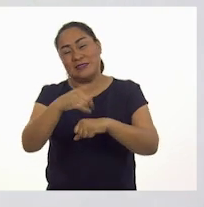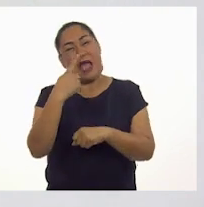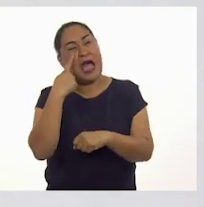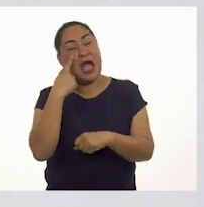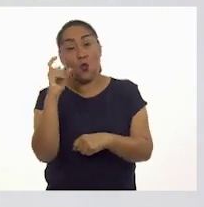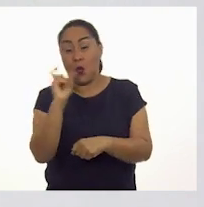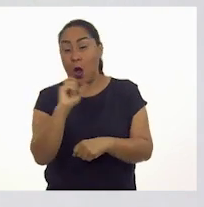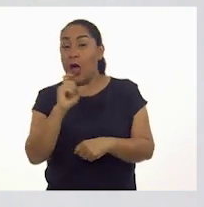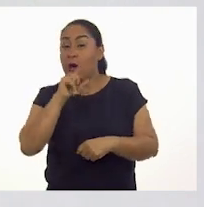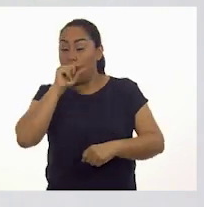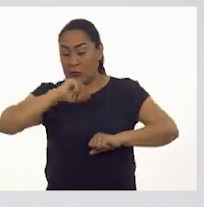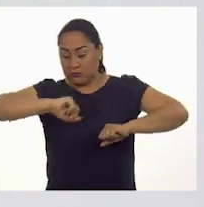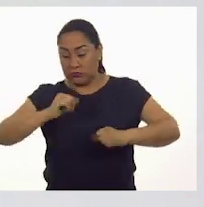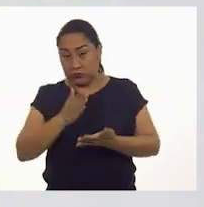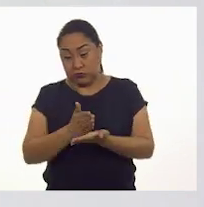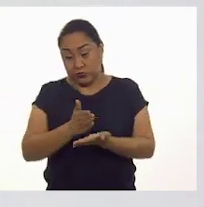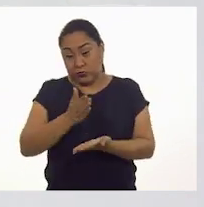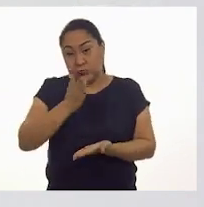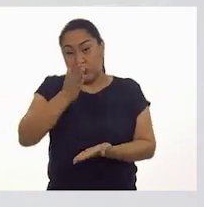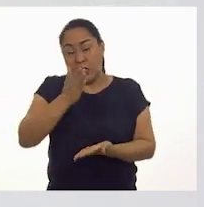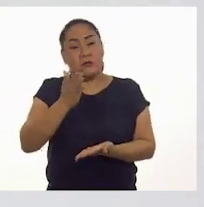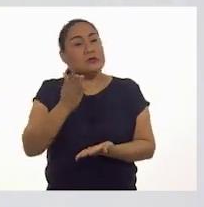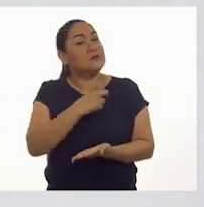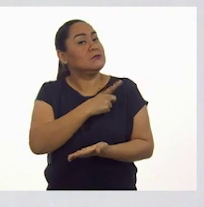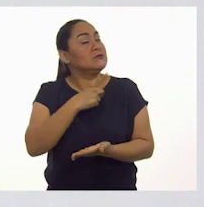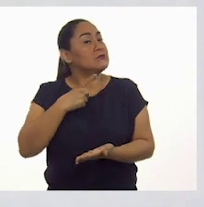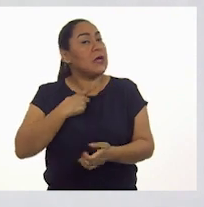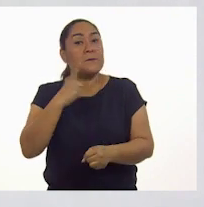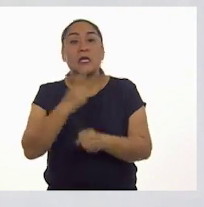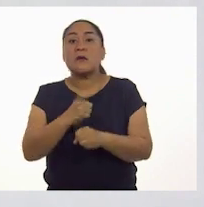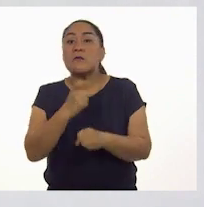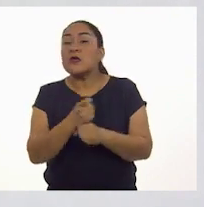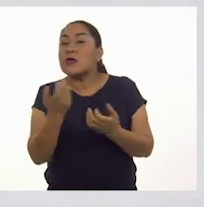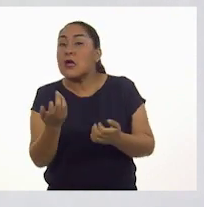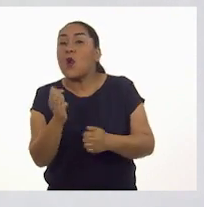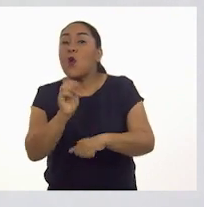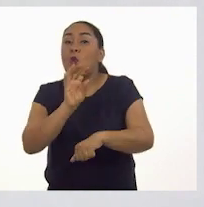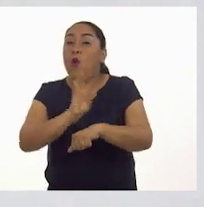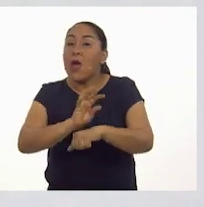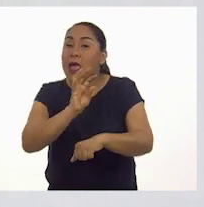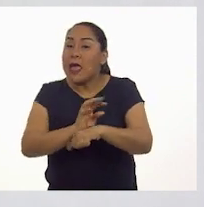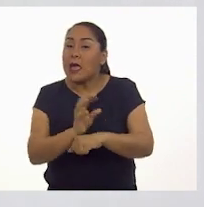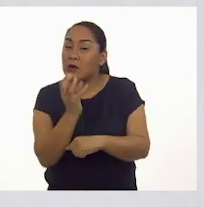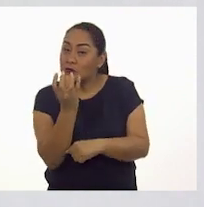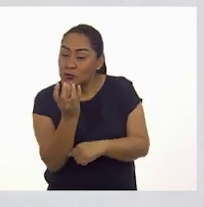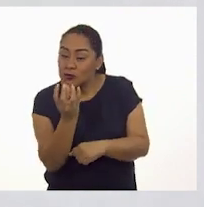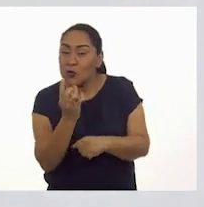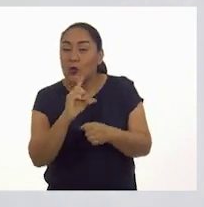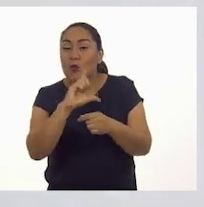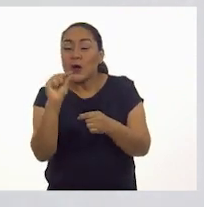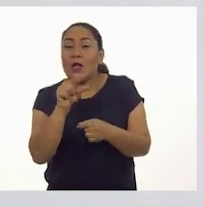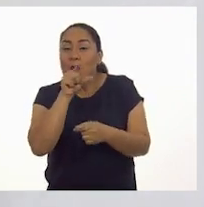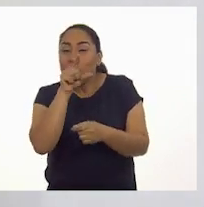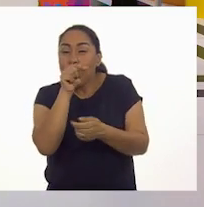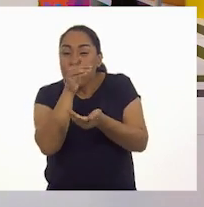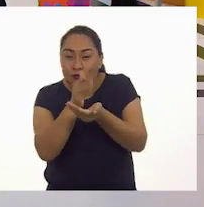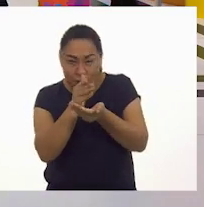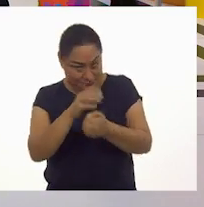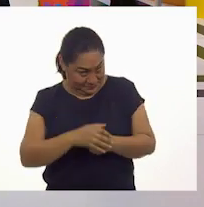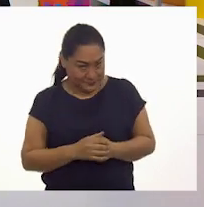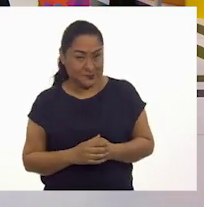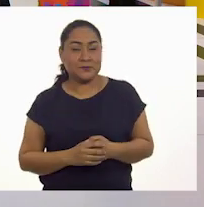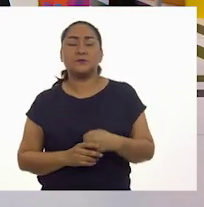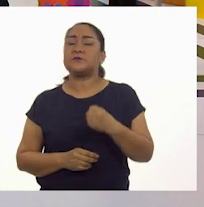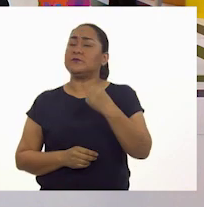grande como la que tenemos ahí, primero requiere nacer y ser un pequeño pollito. Cierto. El número dos, ¿cuál crees que